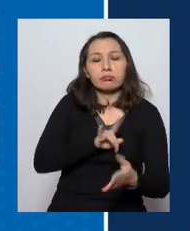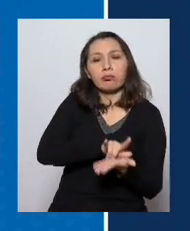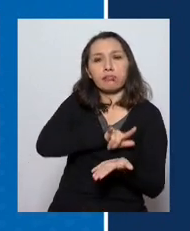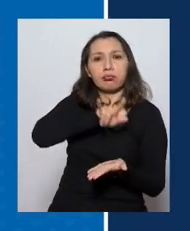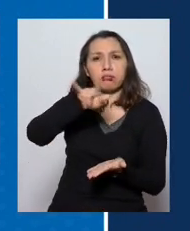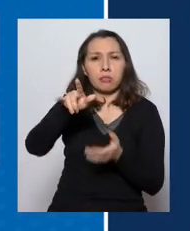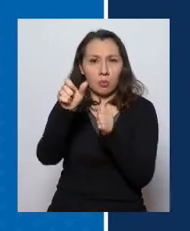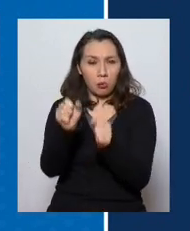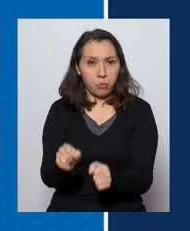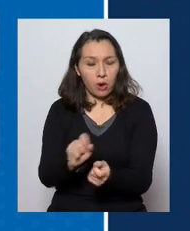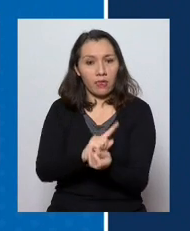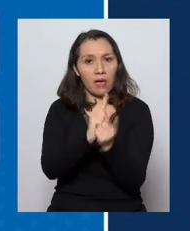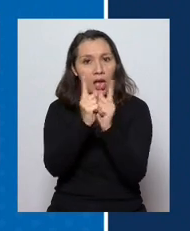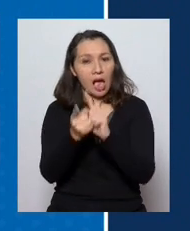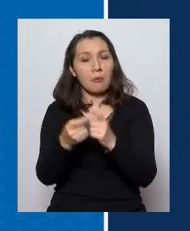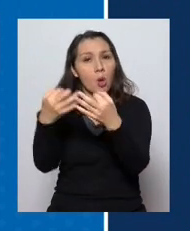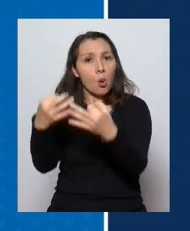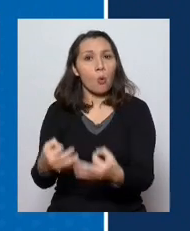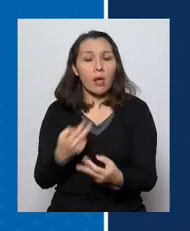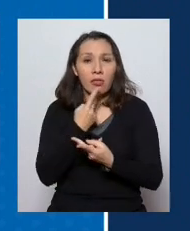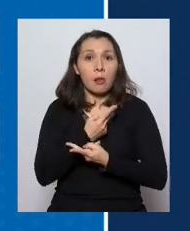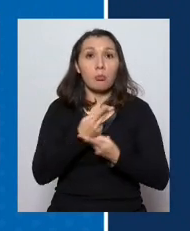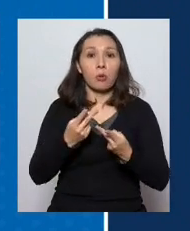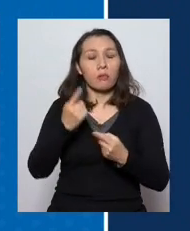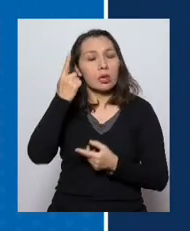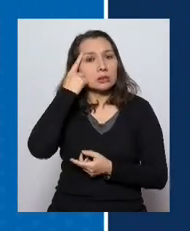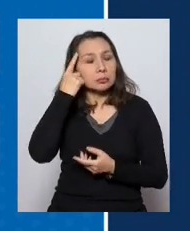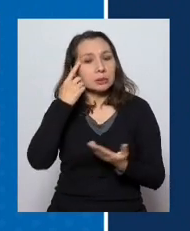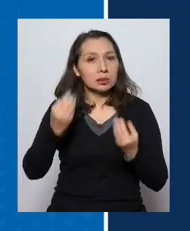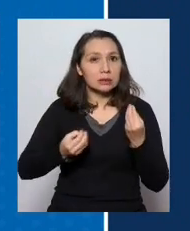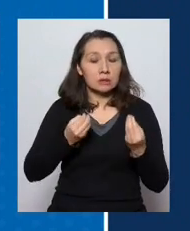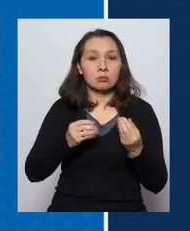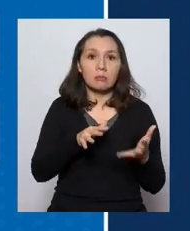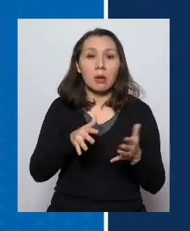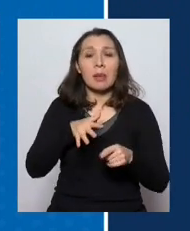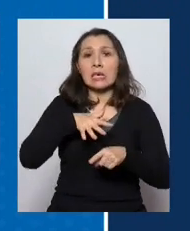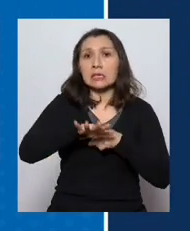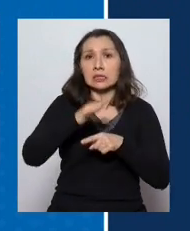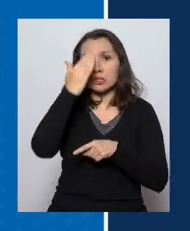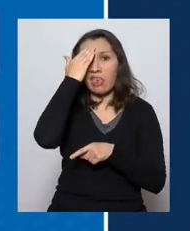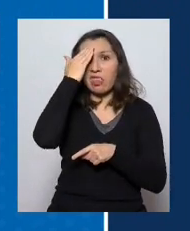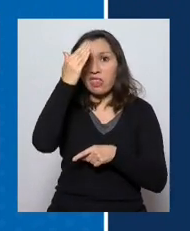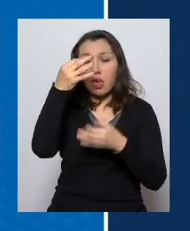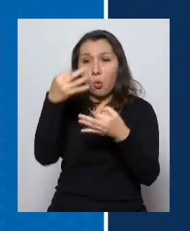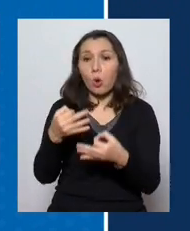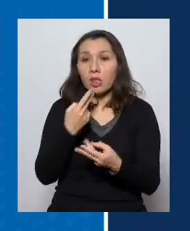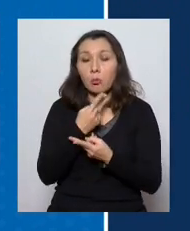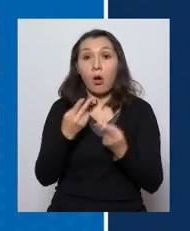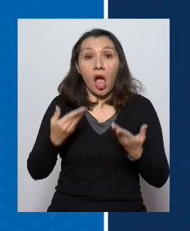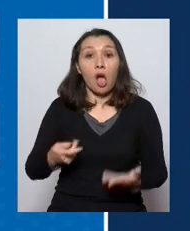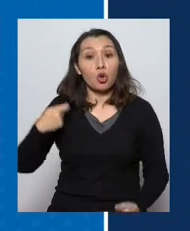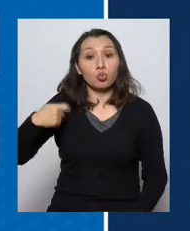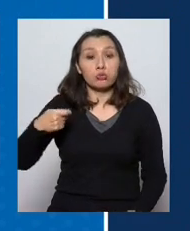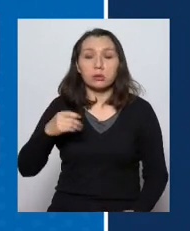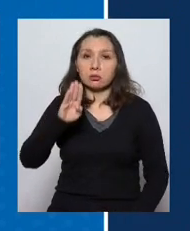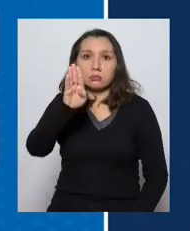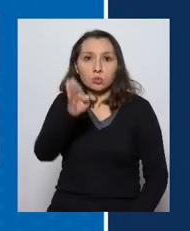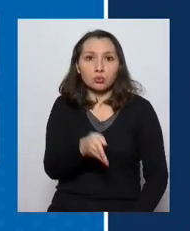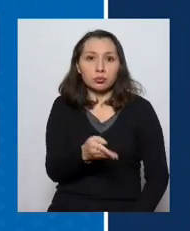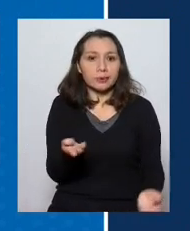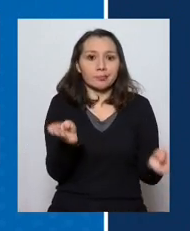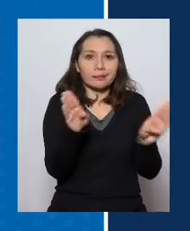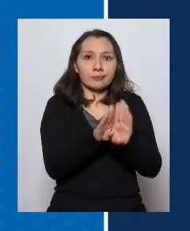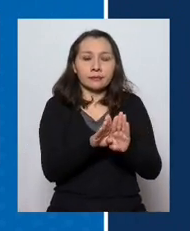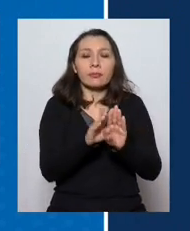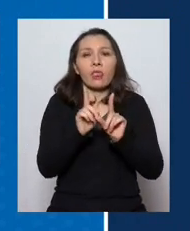la posibilidad de cambiar la cuenta pública considerando que quedan prácticamente 15 días y el Senado hoy día se encuentra suspendido lo